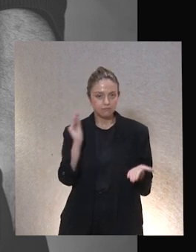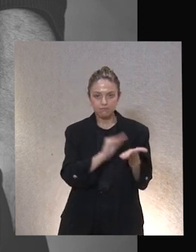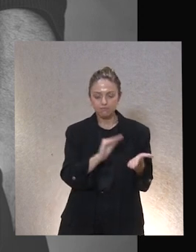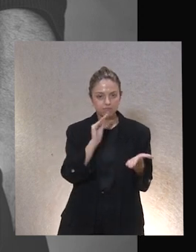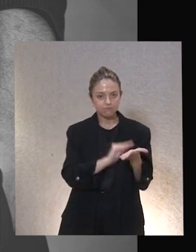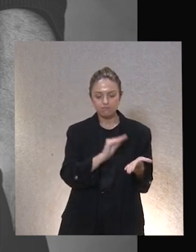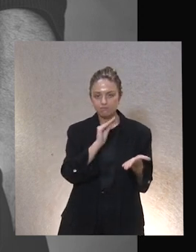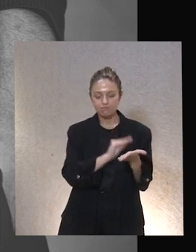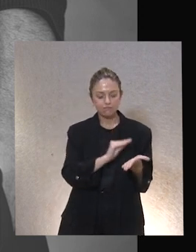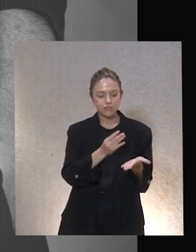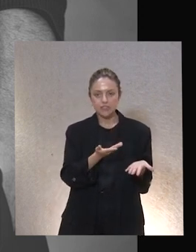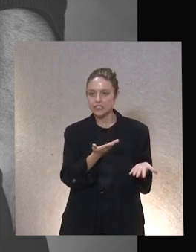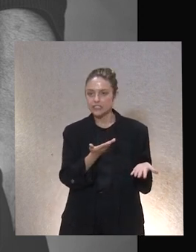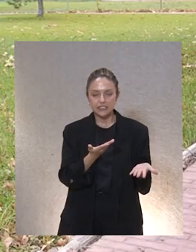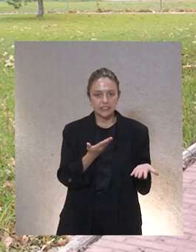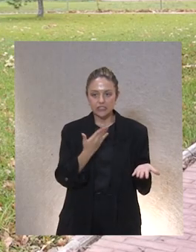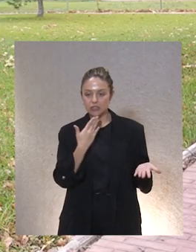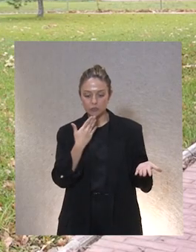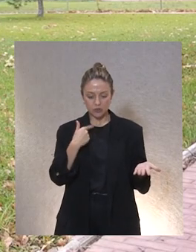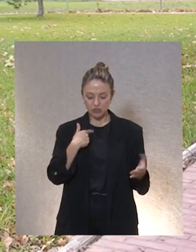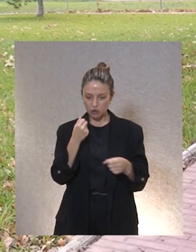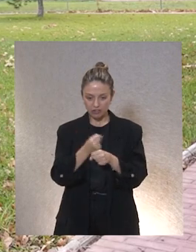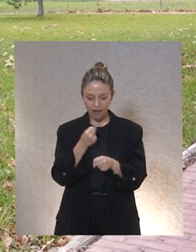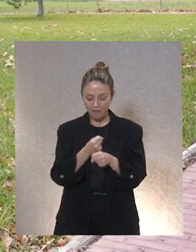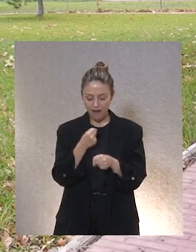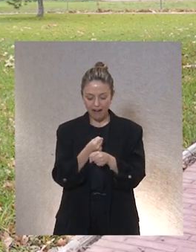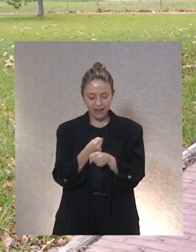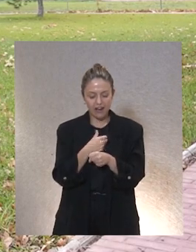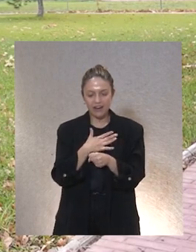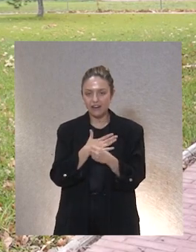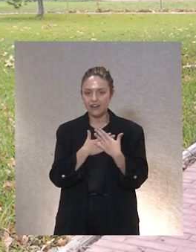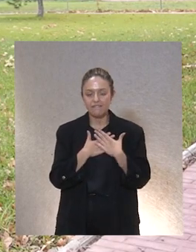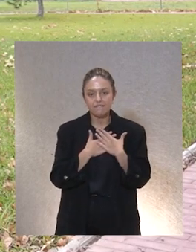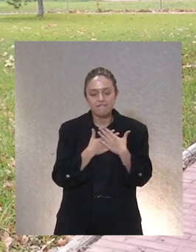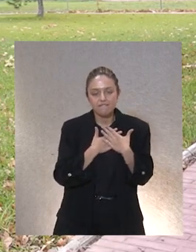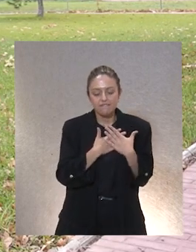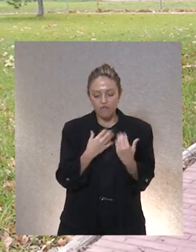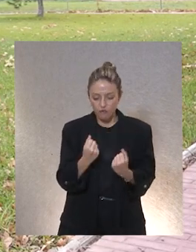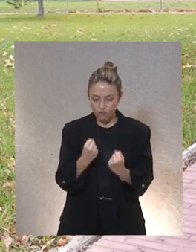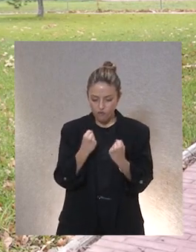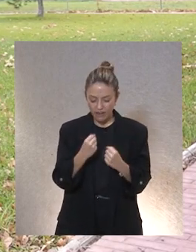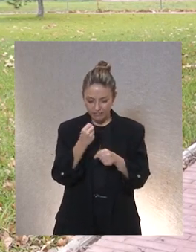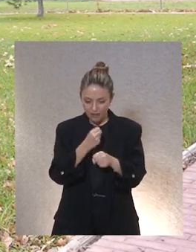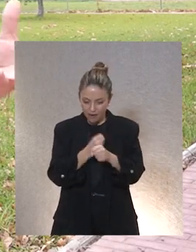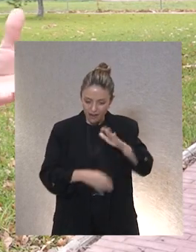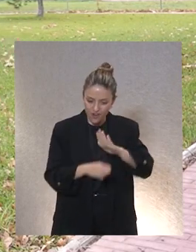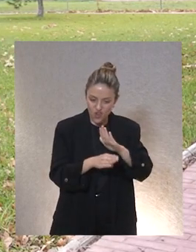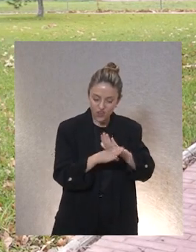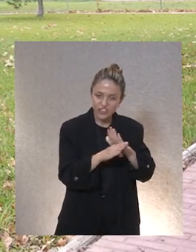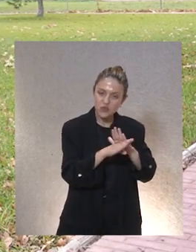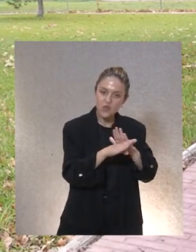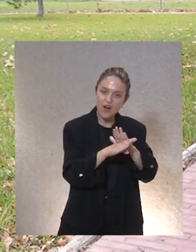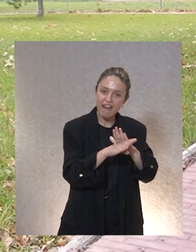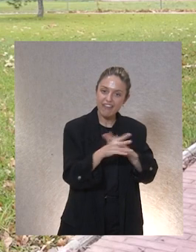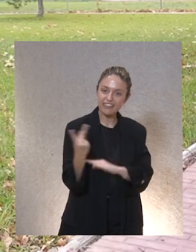pues era como el motivo de venir a trabajar o sea es que me me daba una fuerza y que o sea era una fuerza